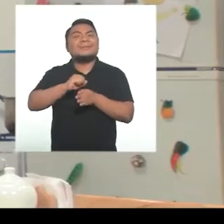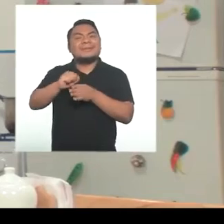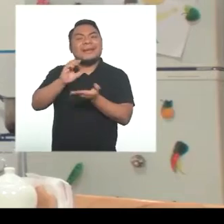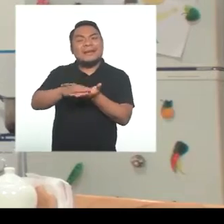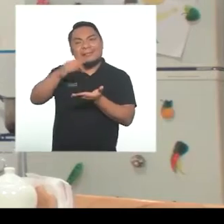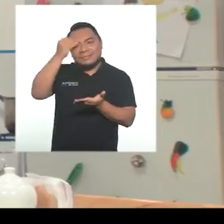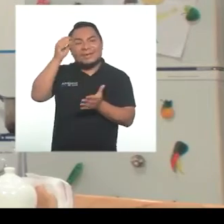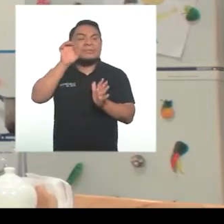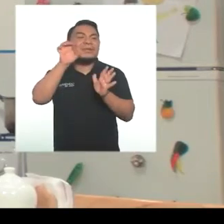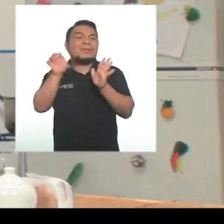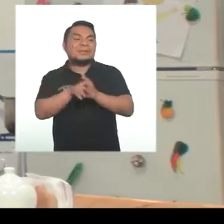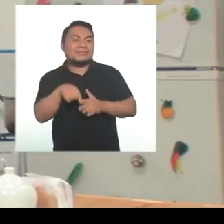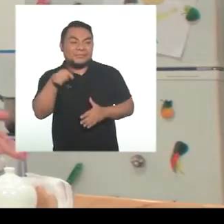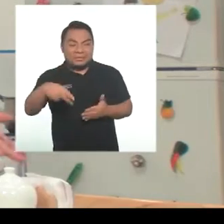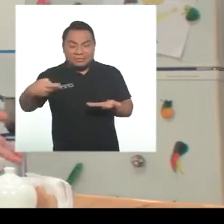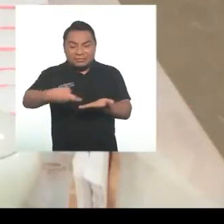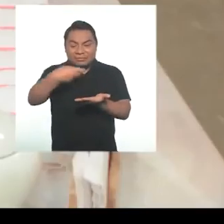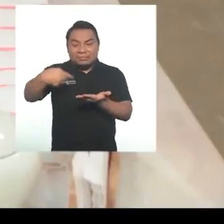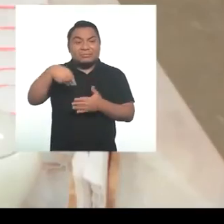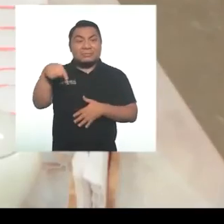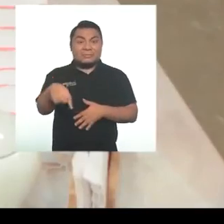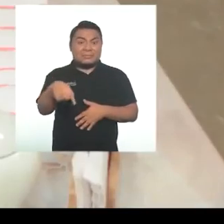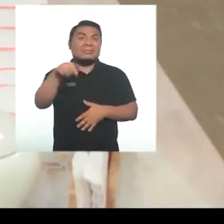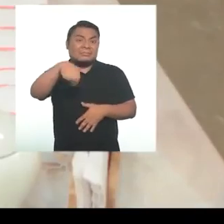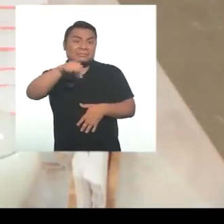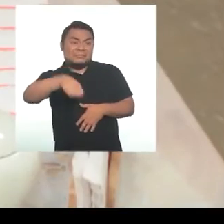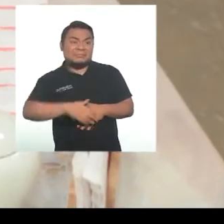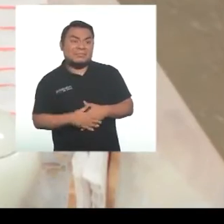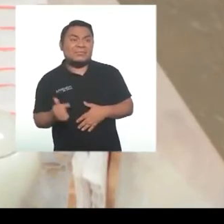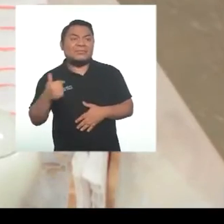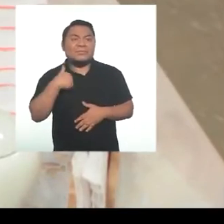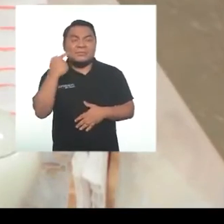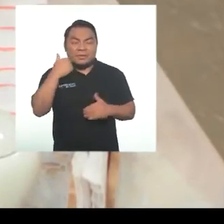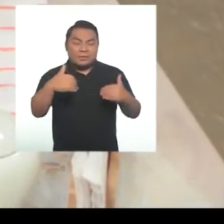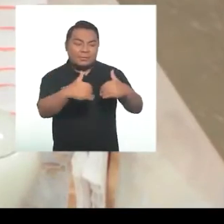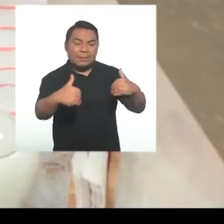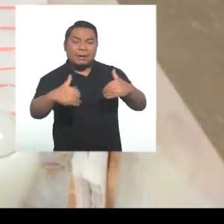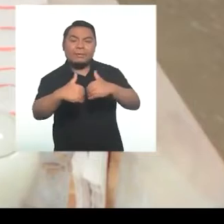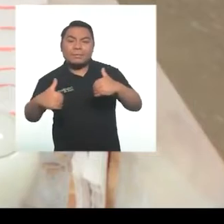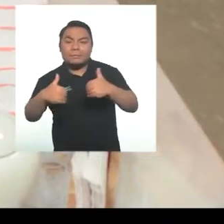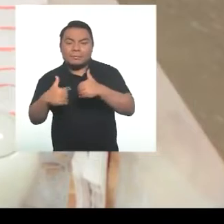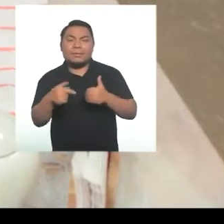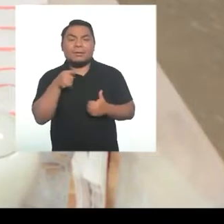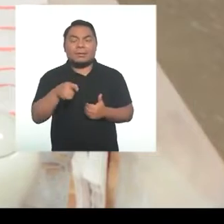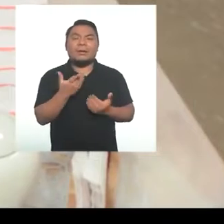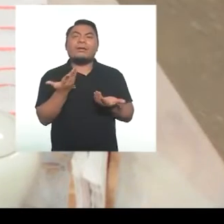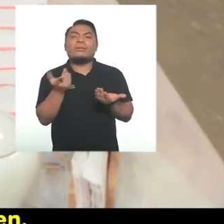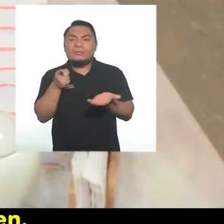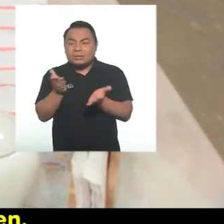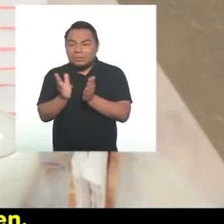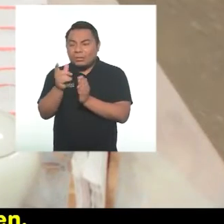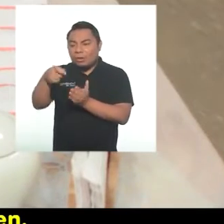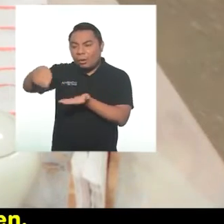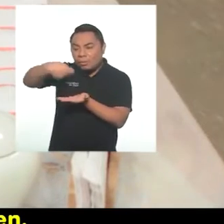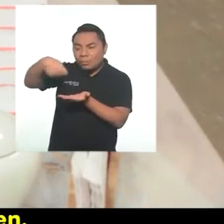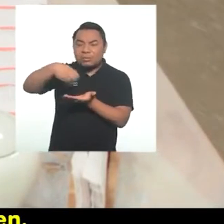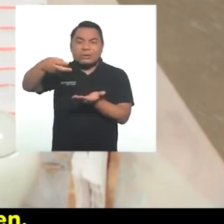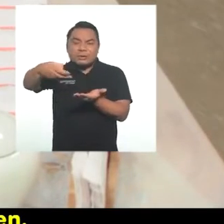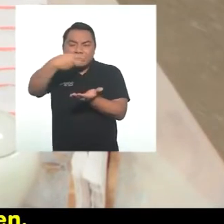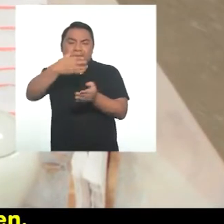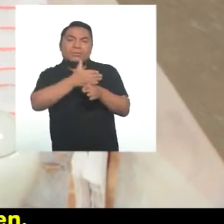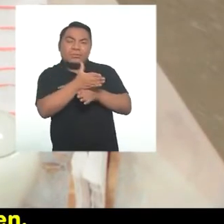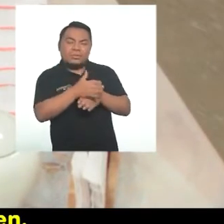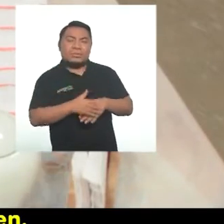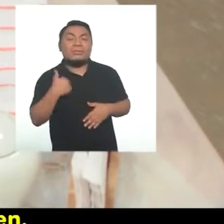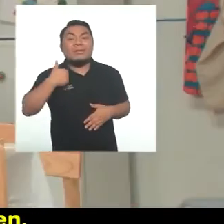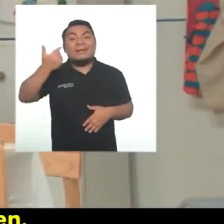aprendido. Por ejemplo, con los cubiertos. Sí, los estoy clasificando por formas. Yo lo